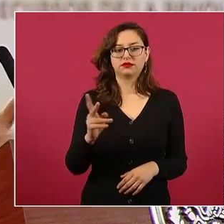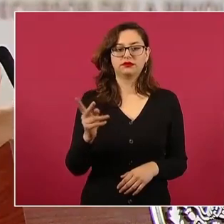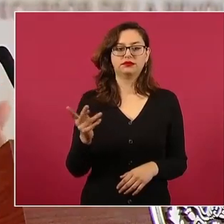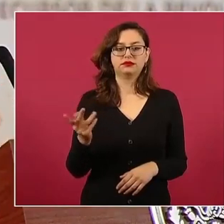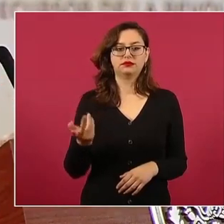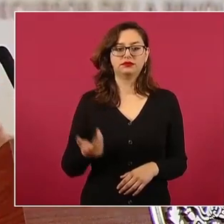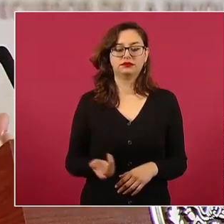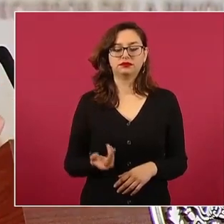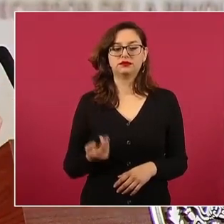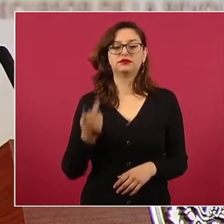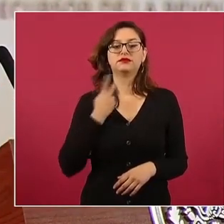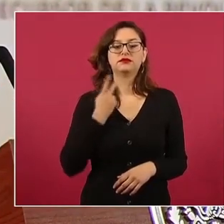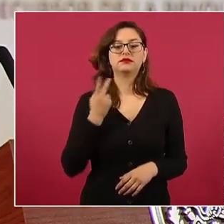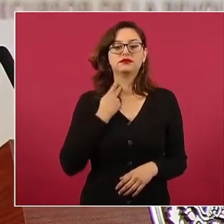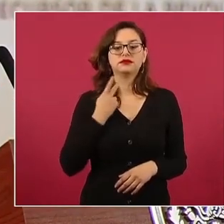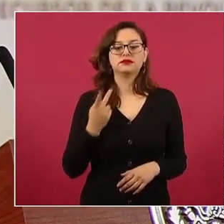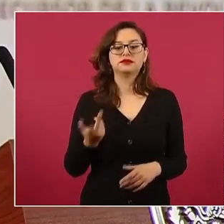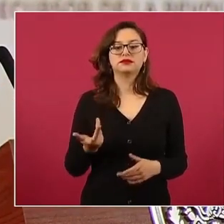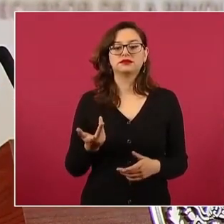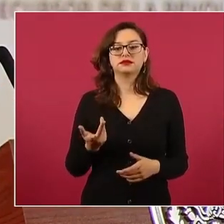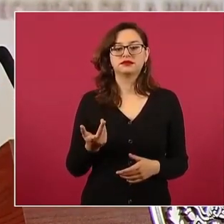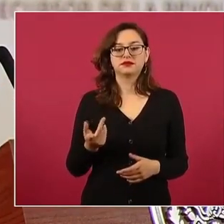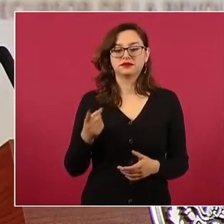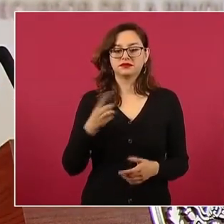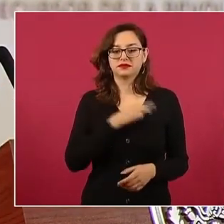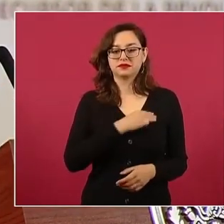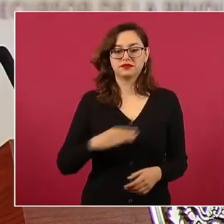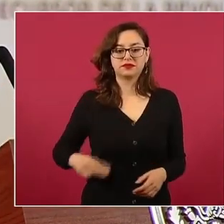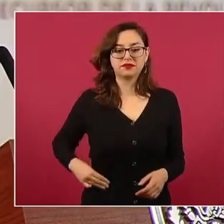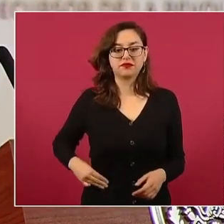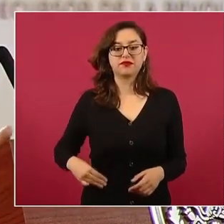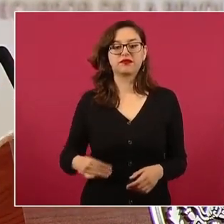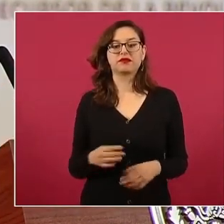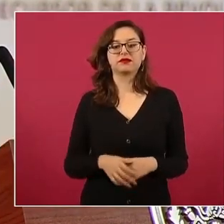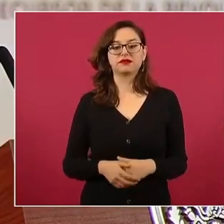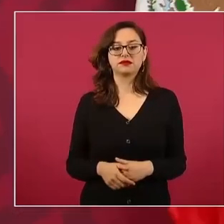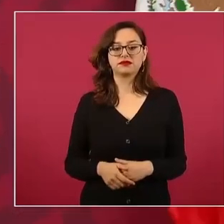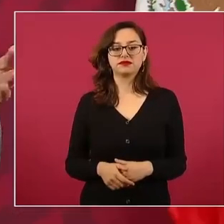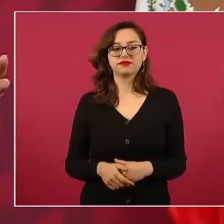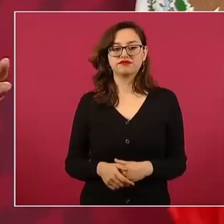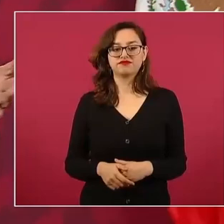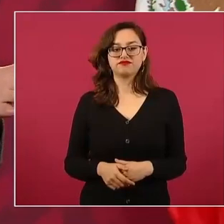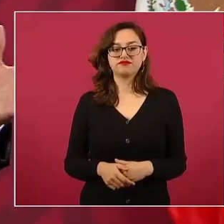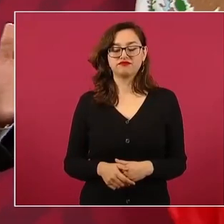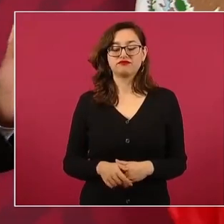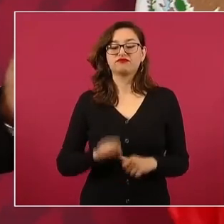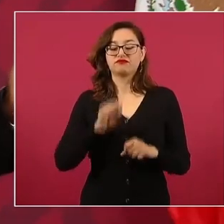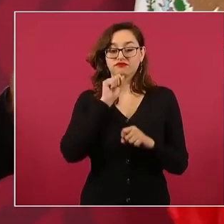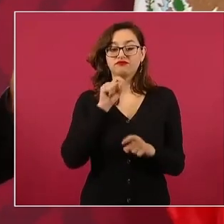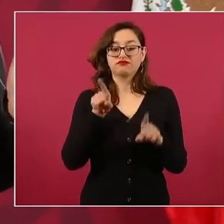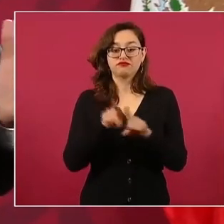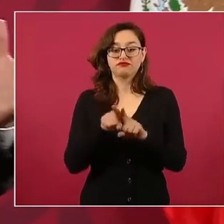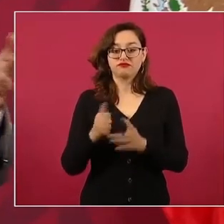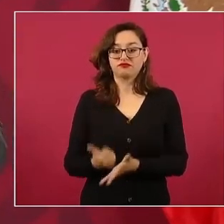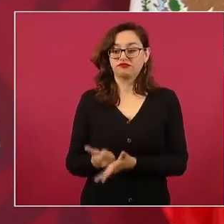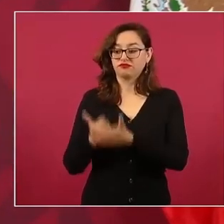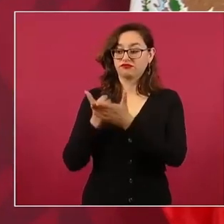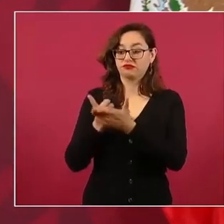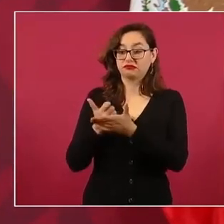de Seguridad del municipio, hasta nos ayudaba porque parecía